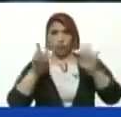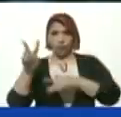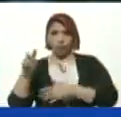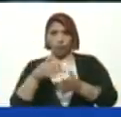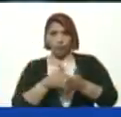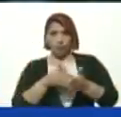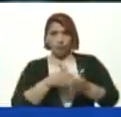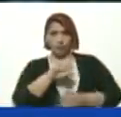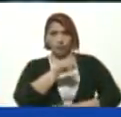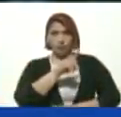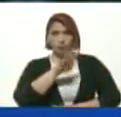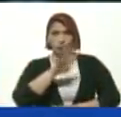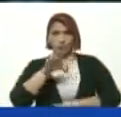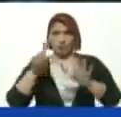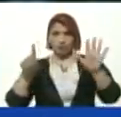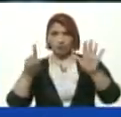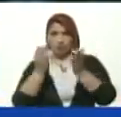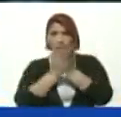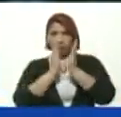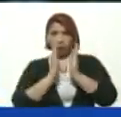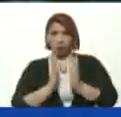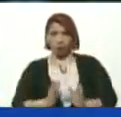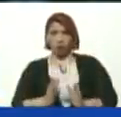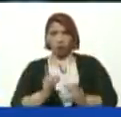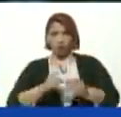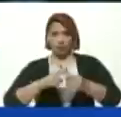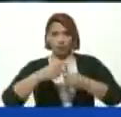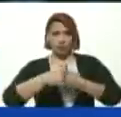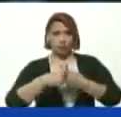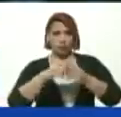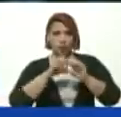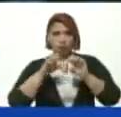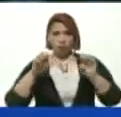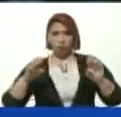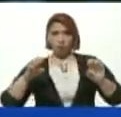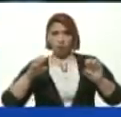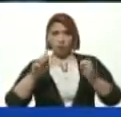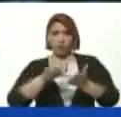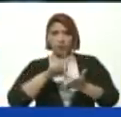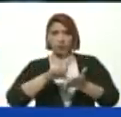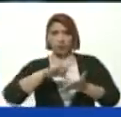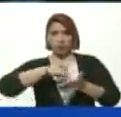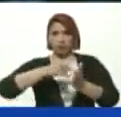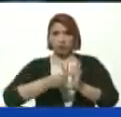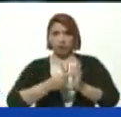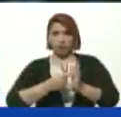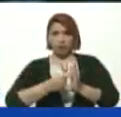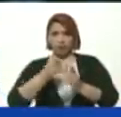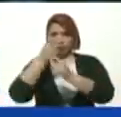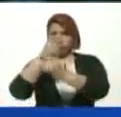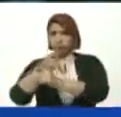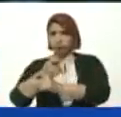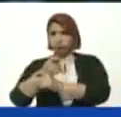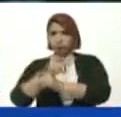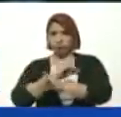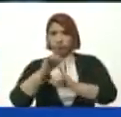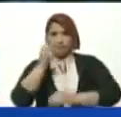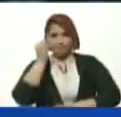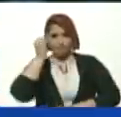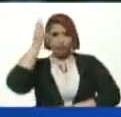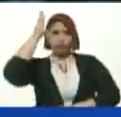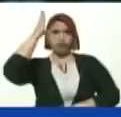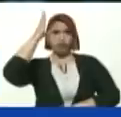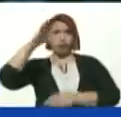.146 Muchachos Y muchachas En la educación Media Técnica Que van a salir Directos Disparados Con el conocimiento